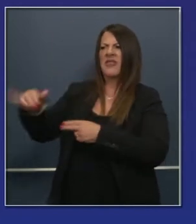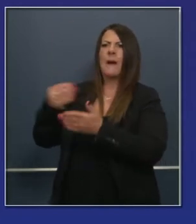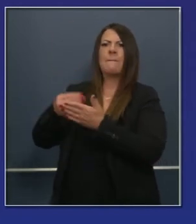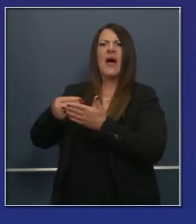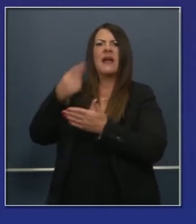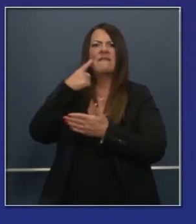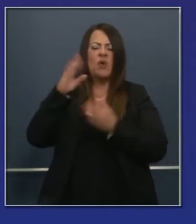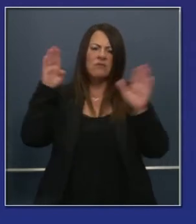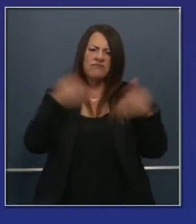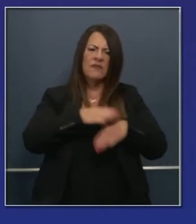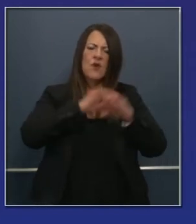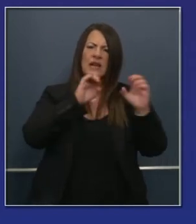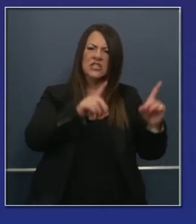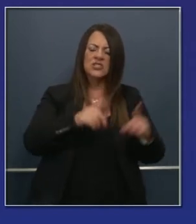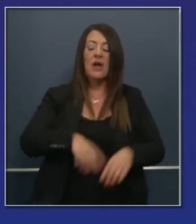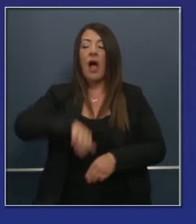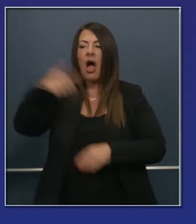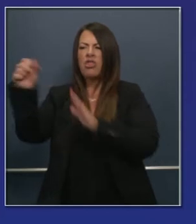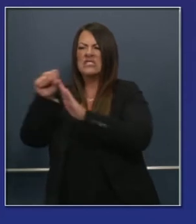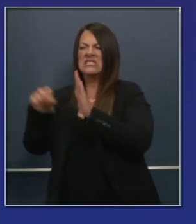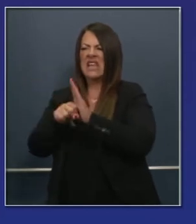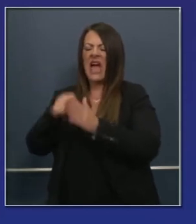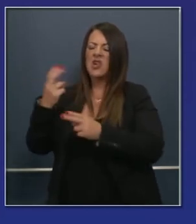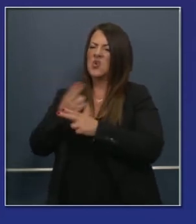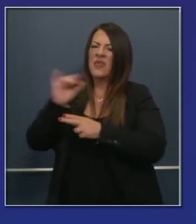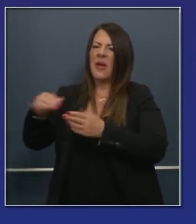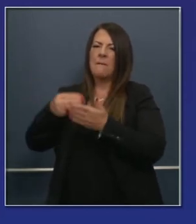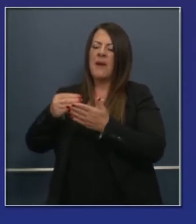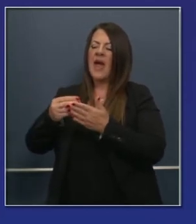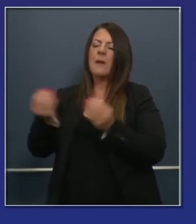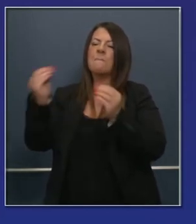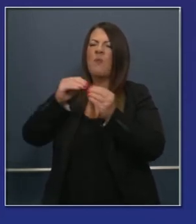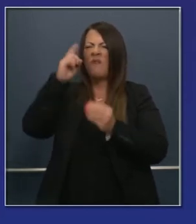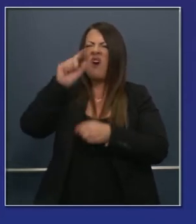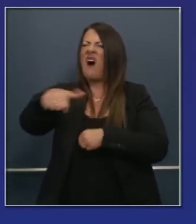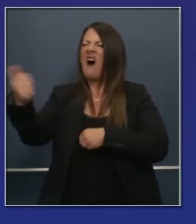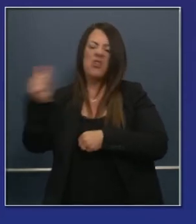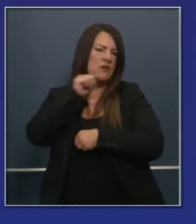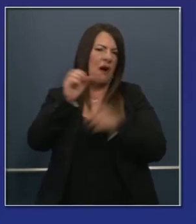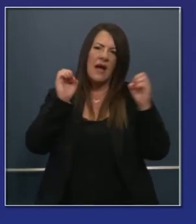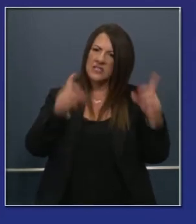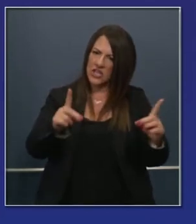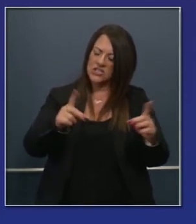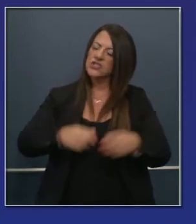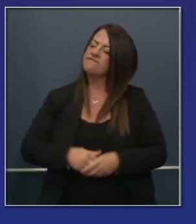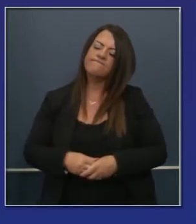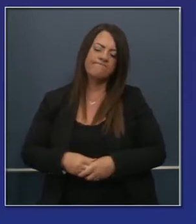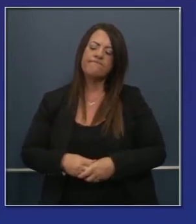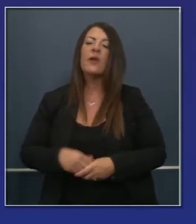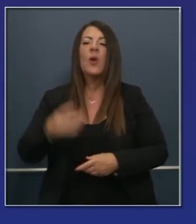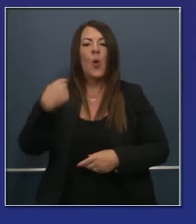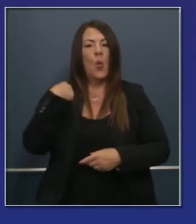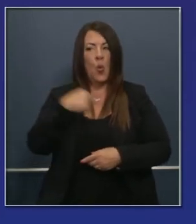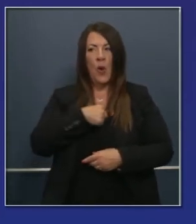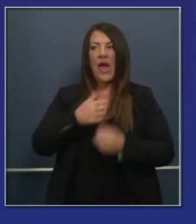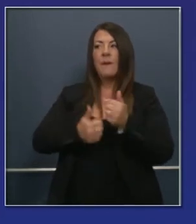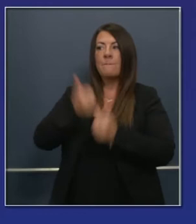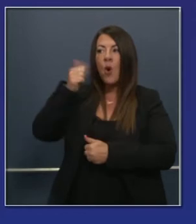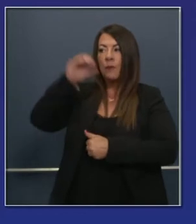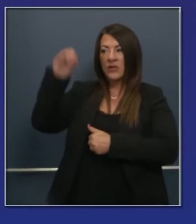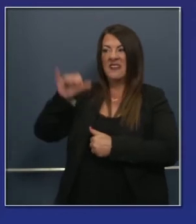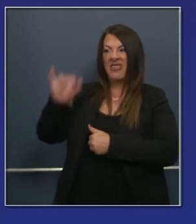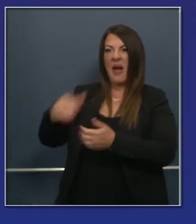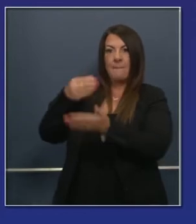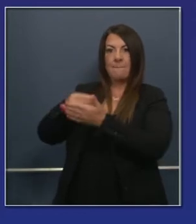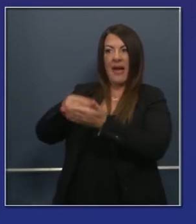pandemia en otros estados han utilizado los recursos de otra manera y de una manera comprensible y